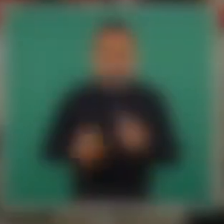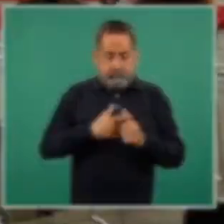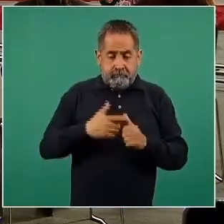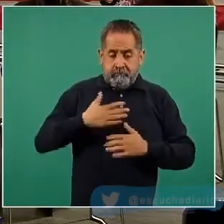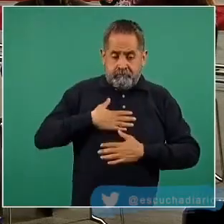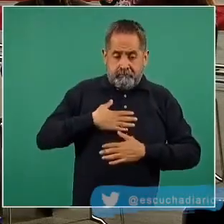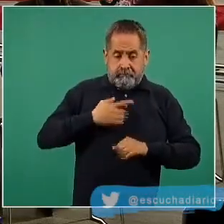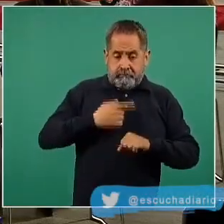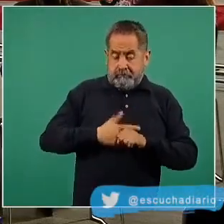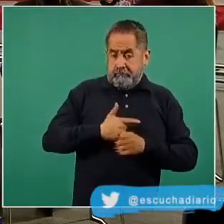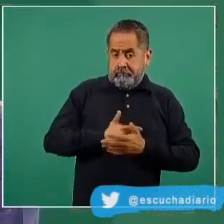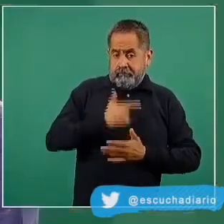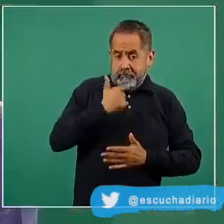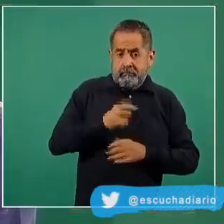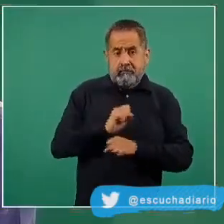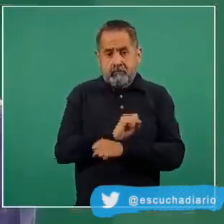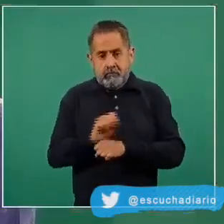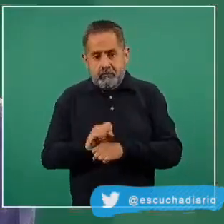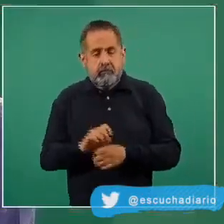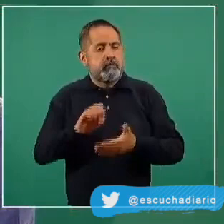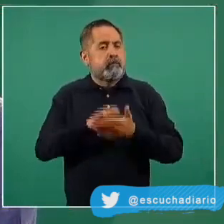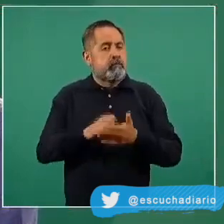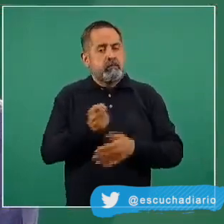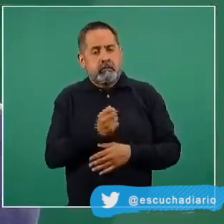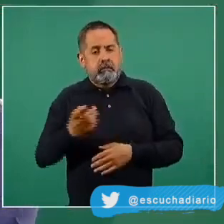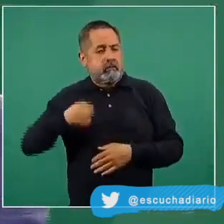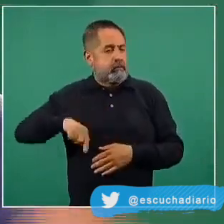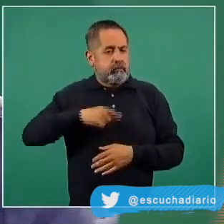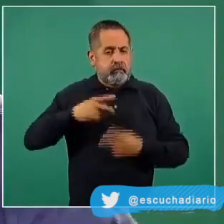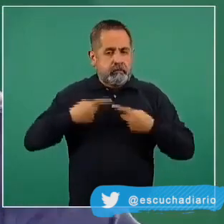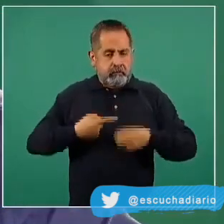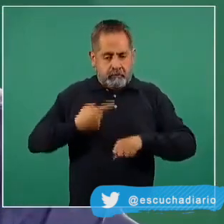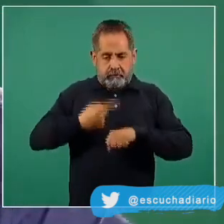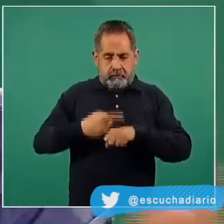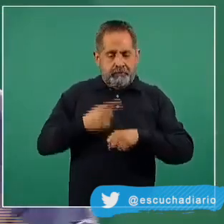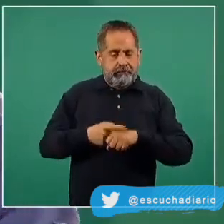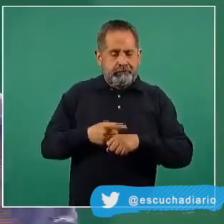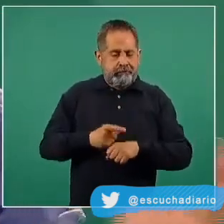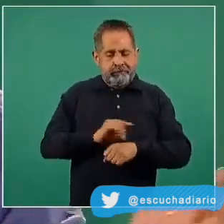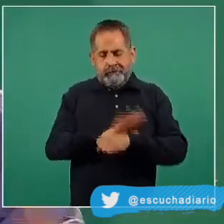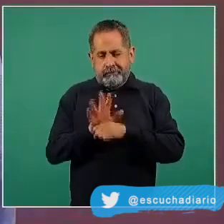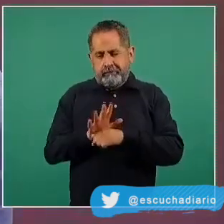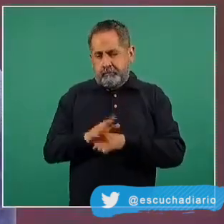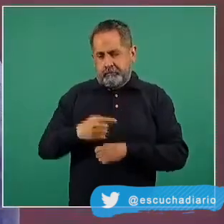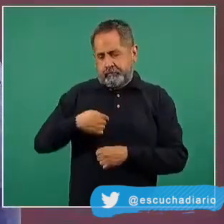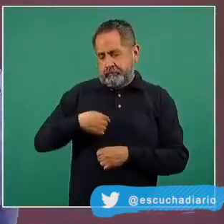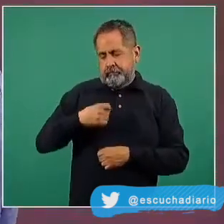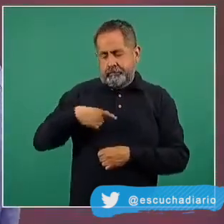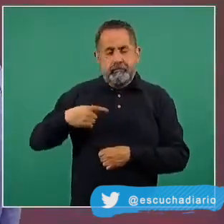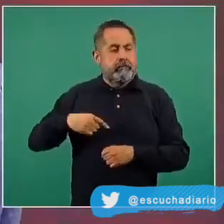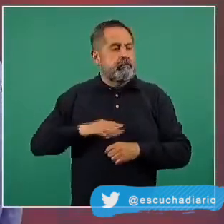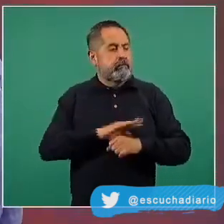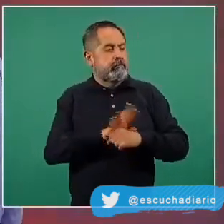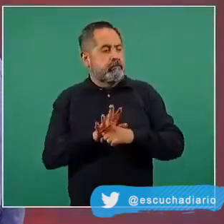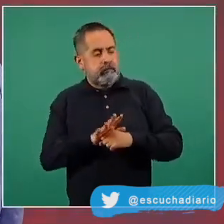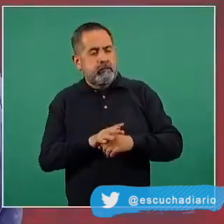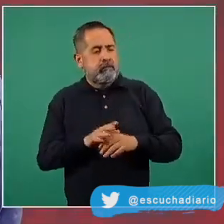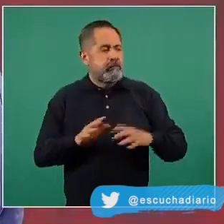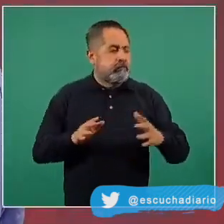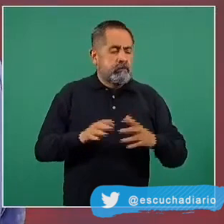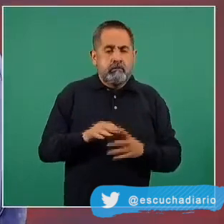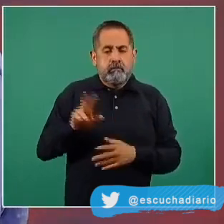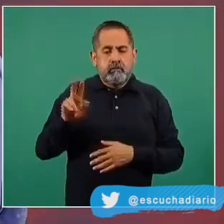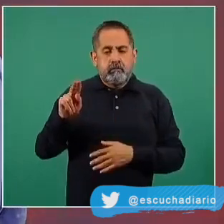Para las personas que hemos tenido COVID, hay un repertorio, hay personas, más del 85%,